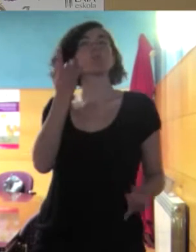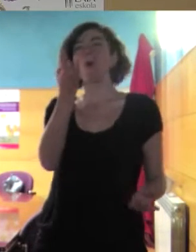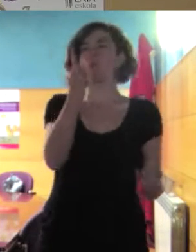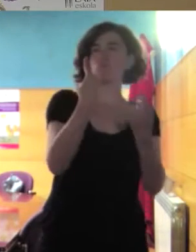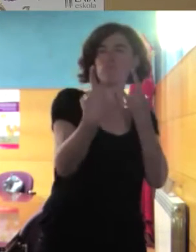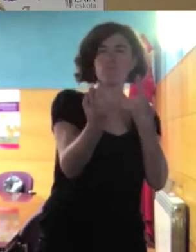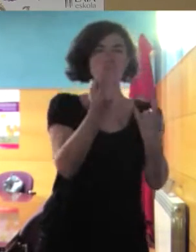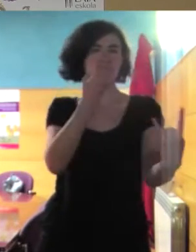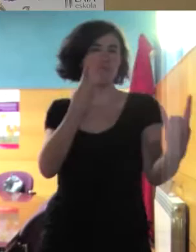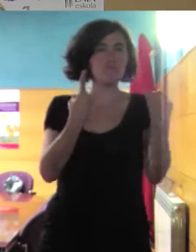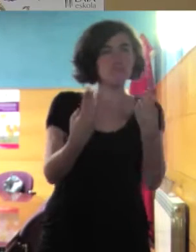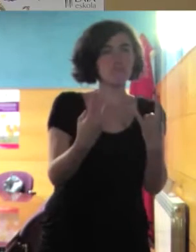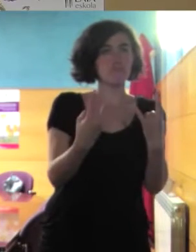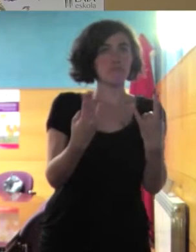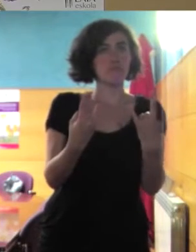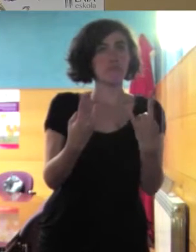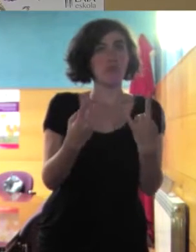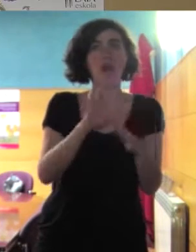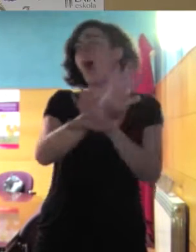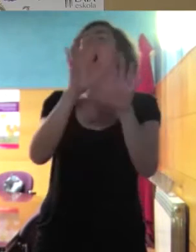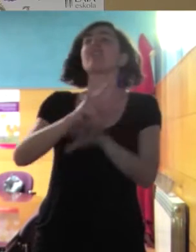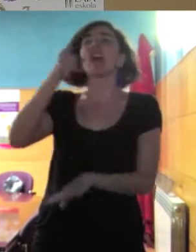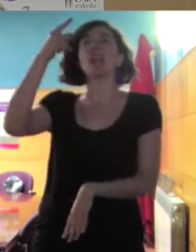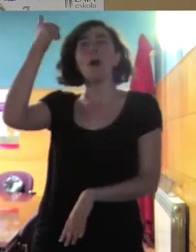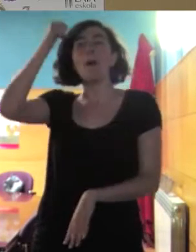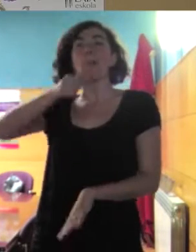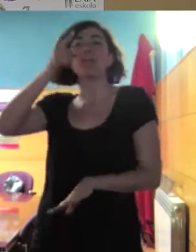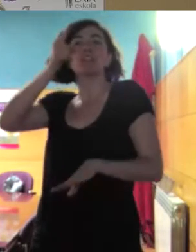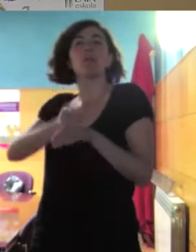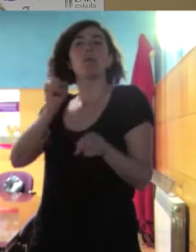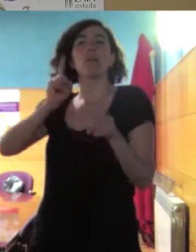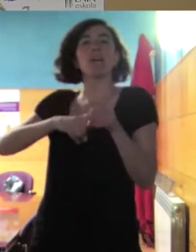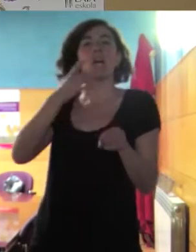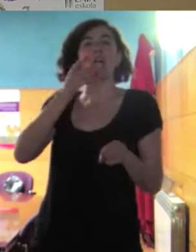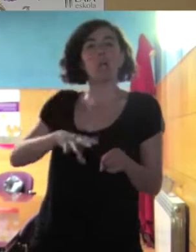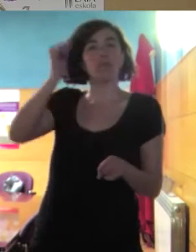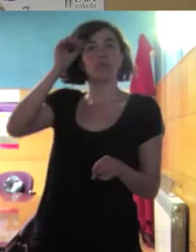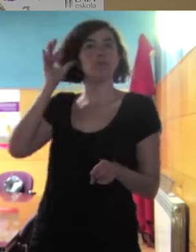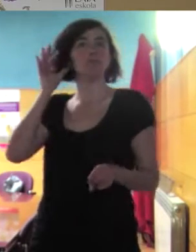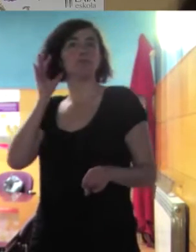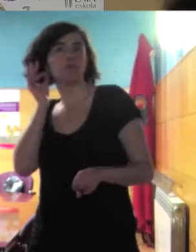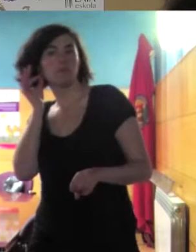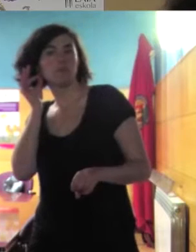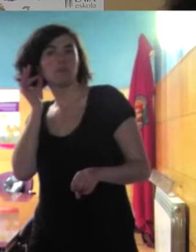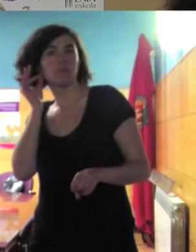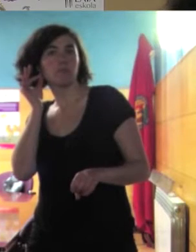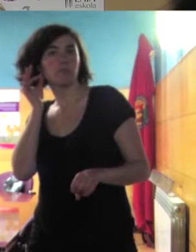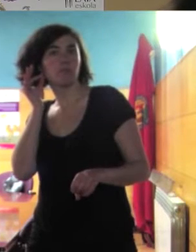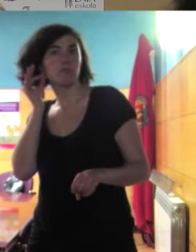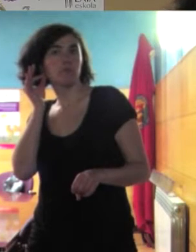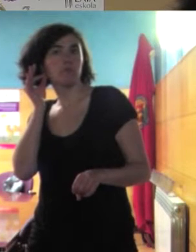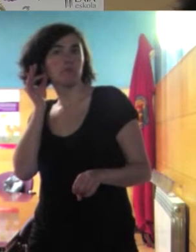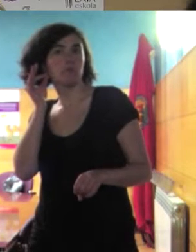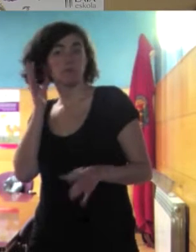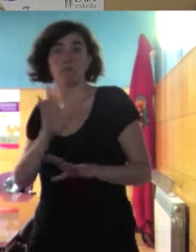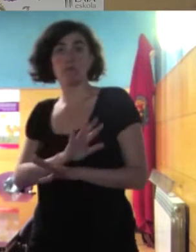bueno claro es que el patriarcado somos todas y todos no es un ente que viene y nos machaca no no somos esta